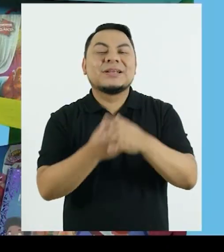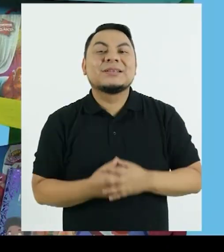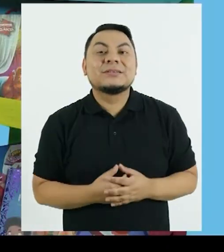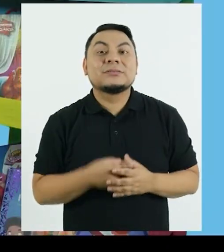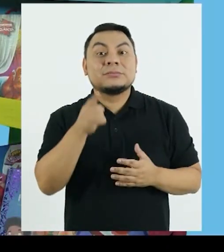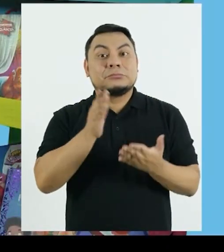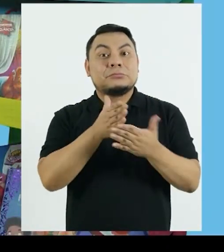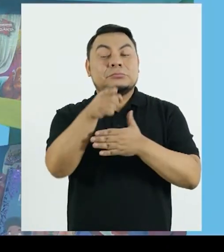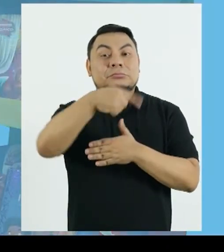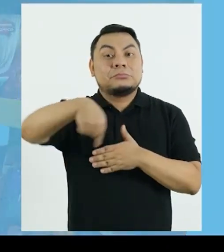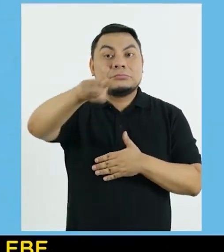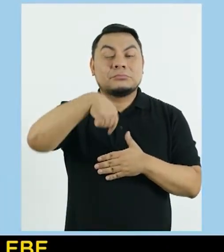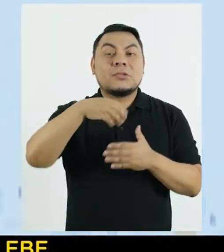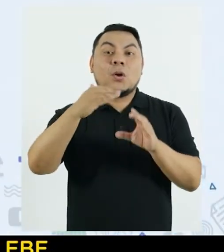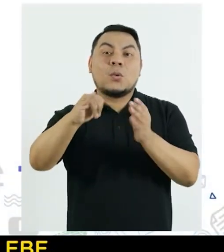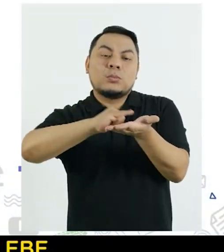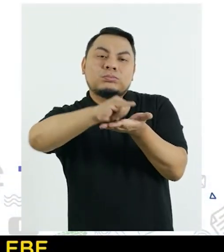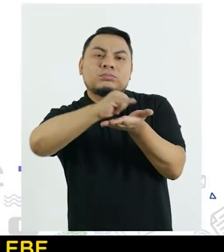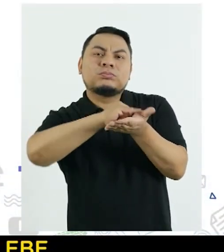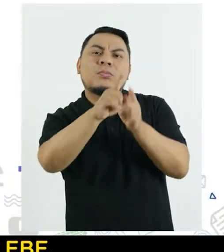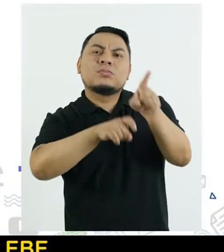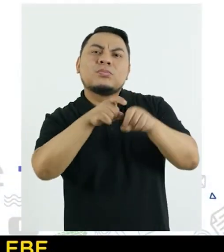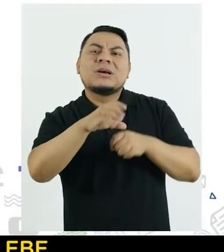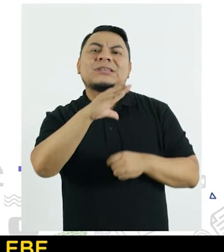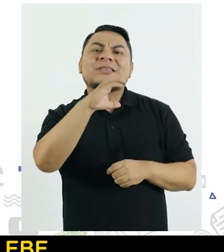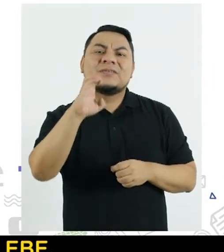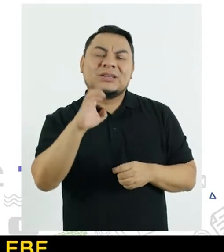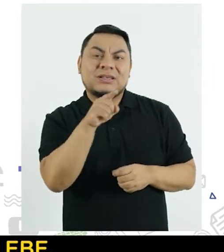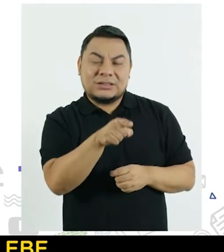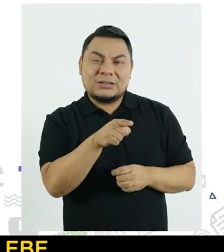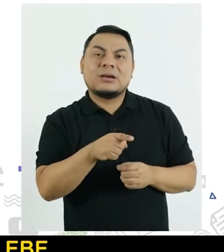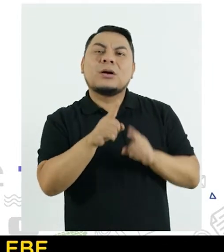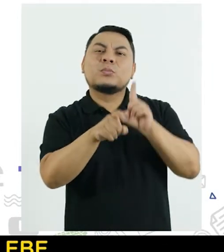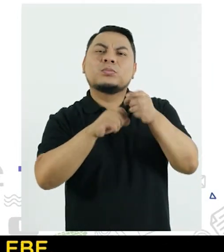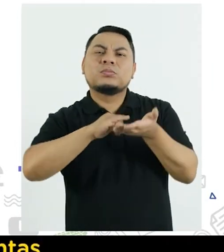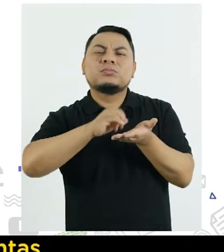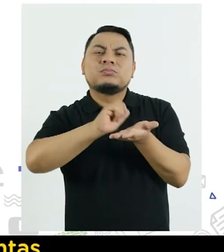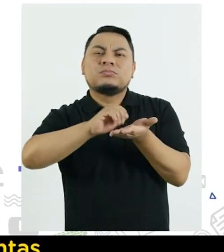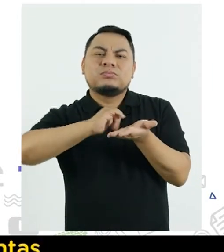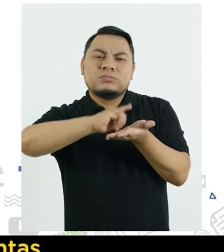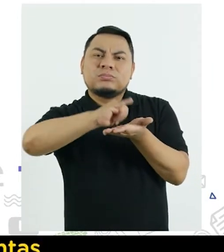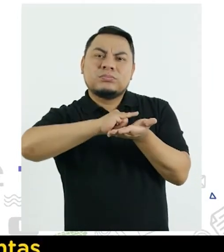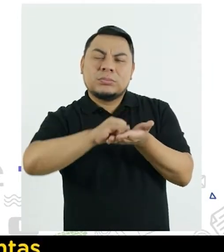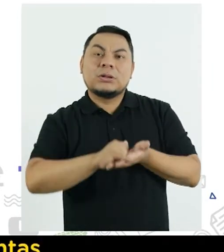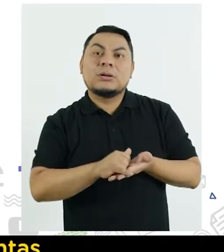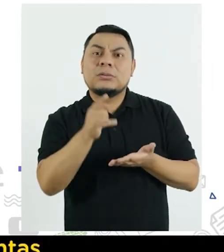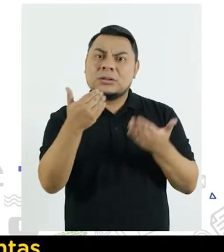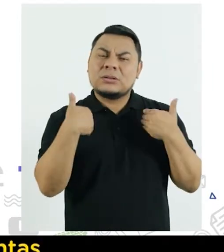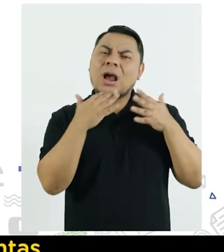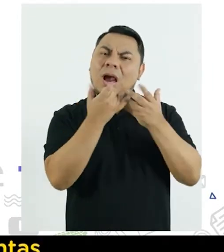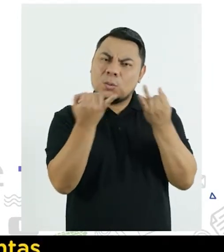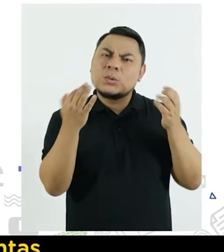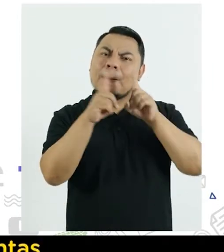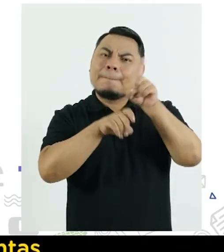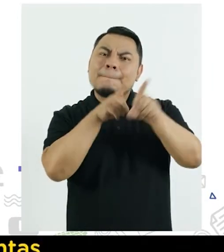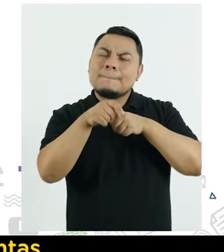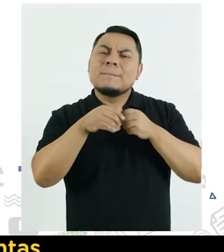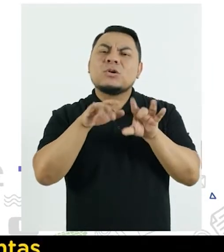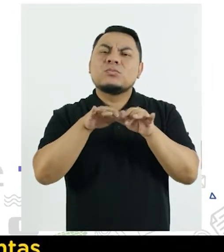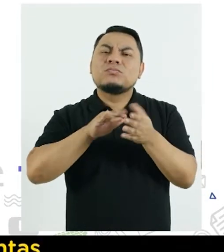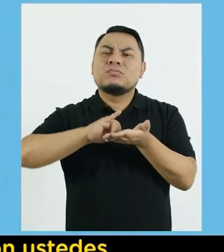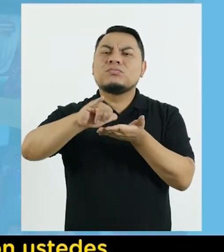Bien familias A través de nuestro buzón de consulta CB Sabemos que tienen algunas